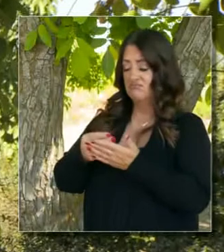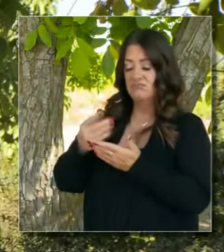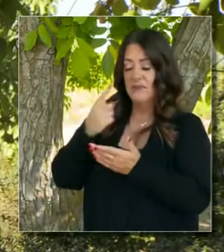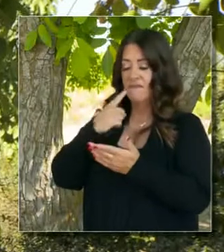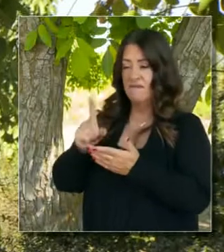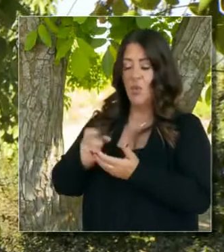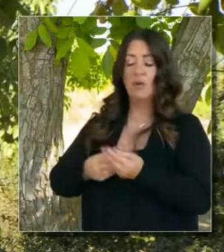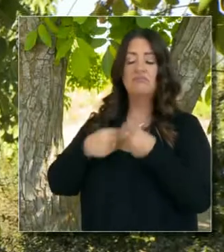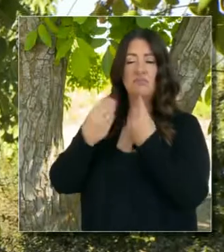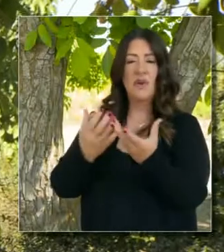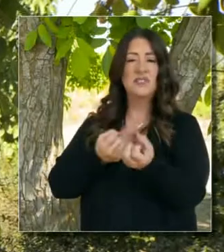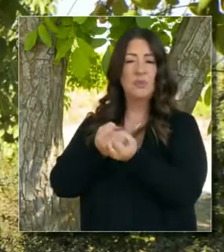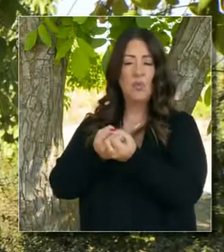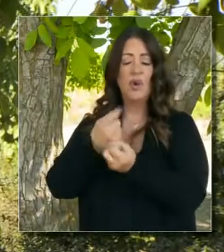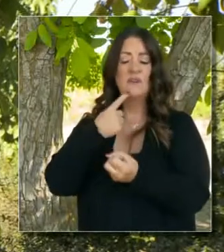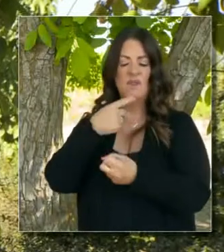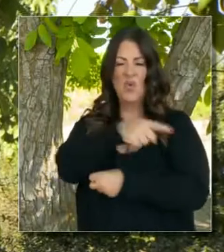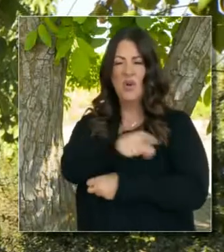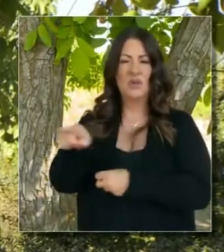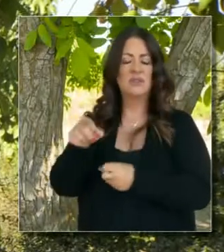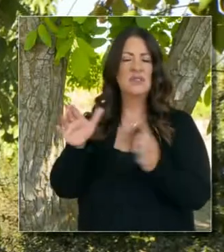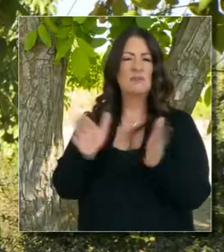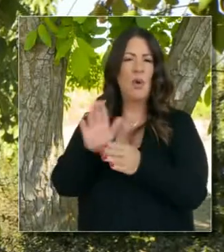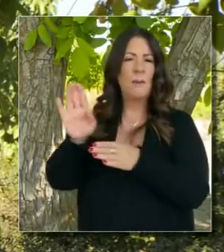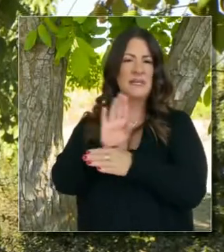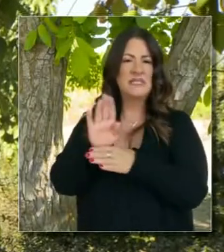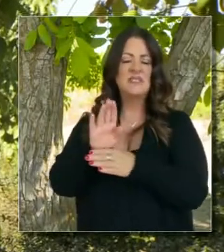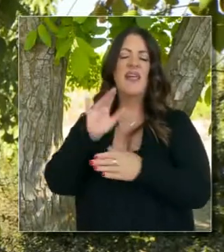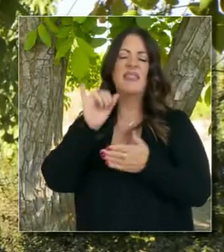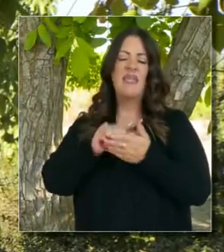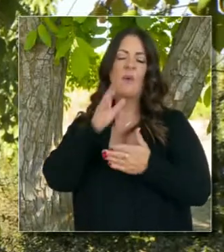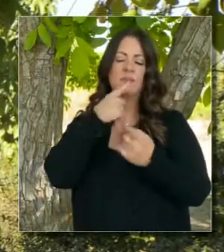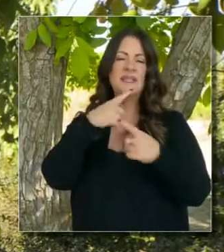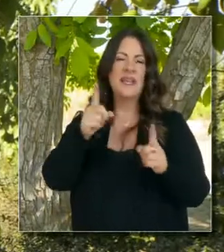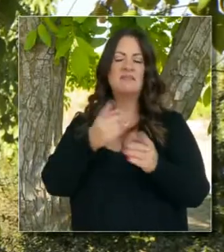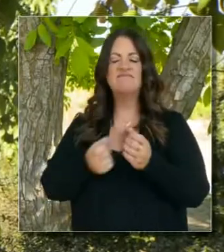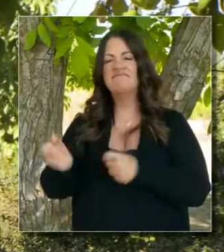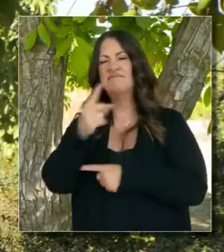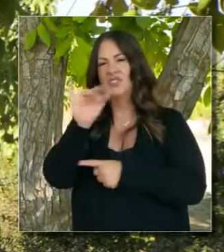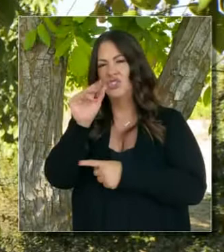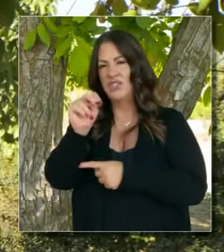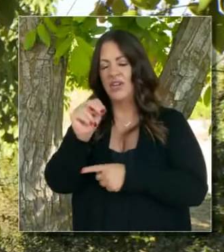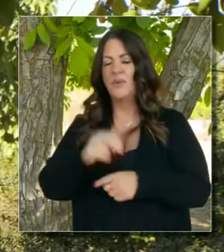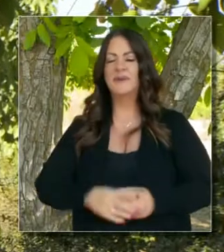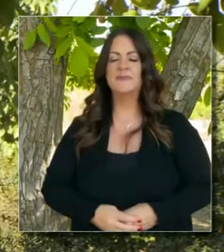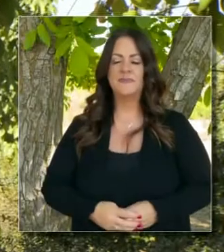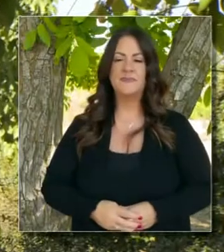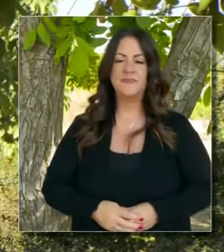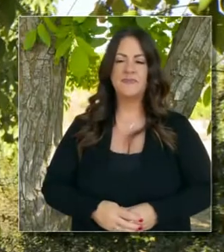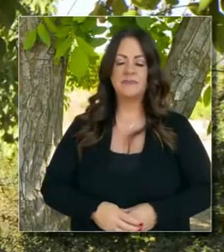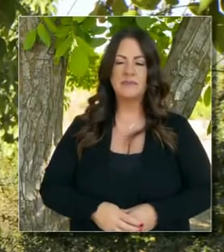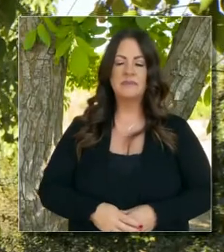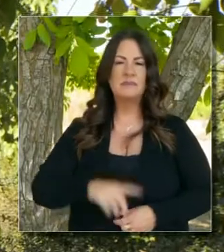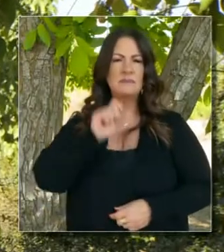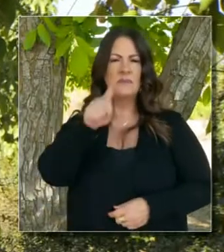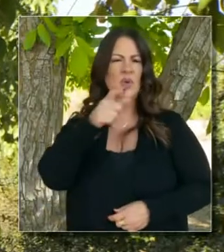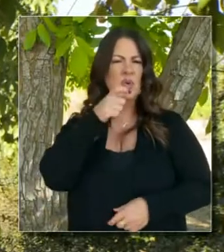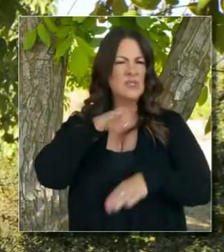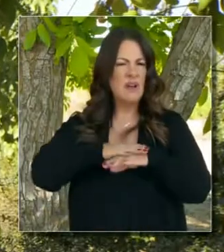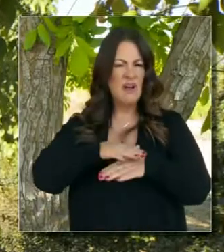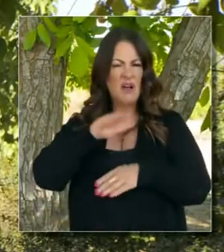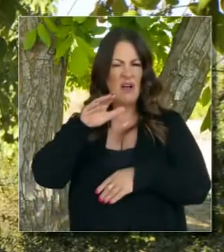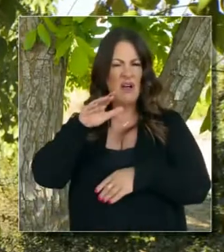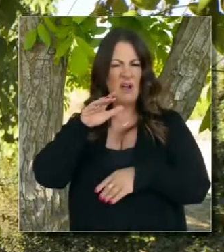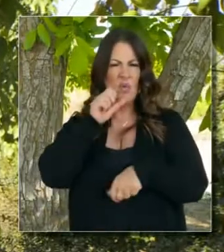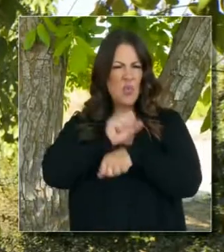paquete de apoyo económico y apoyo para pequeños negocios entrando a enero en la nueva sesión legislativa.